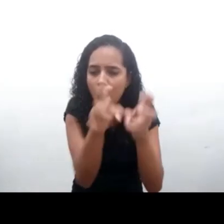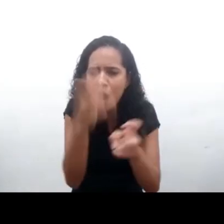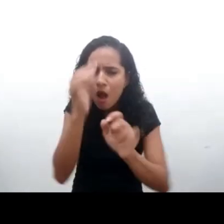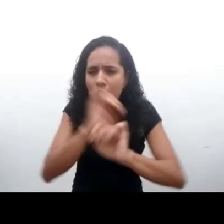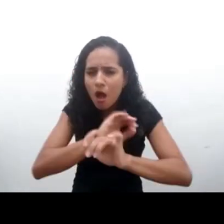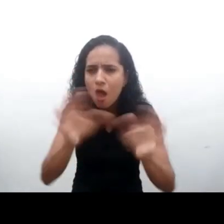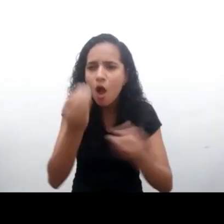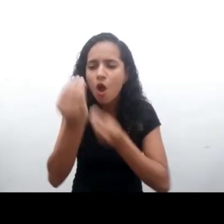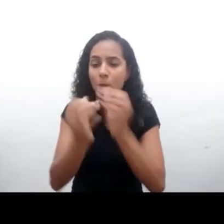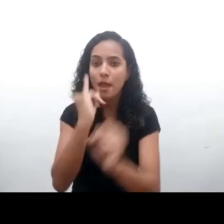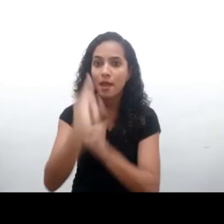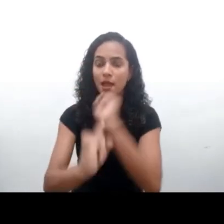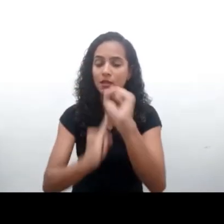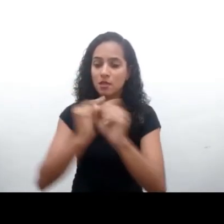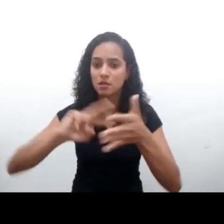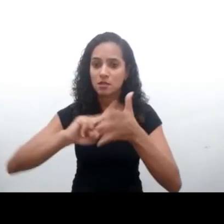saben,